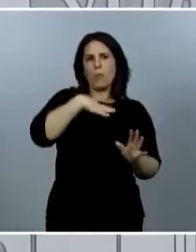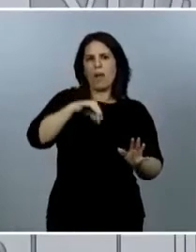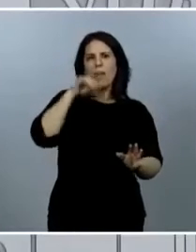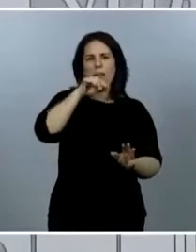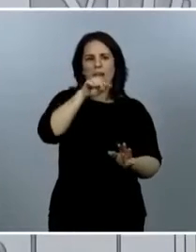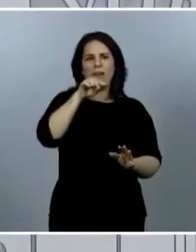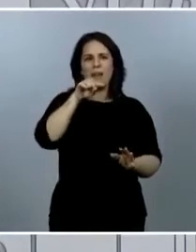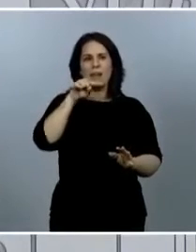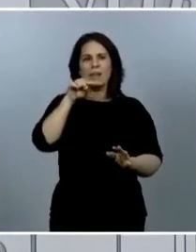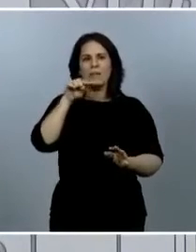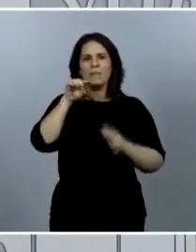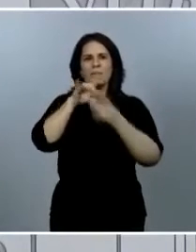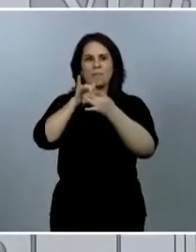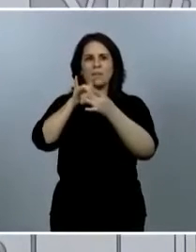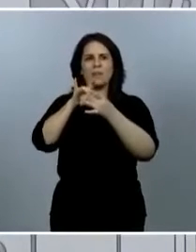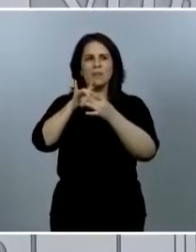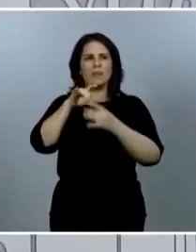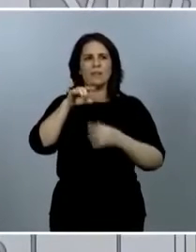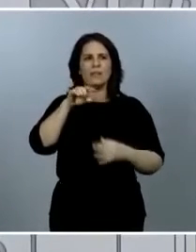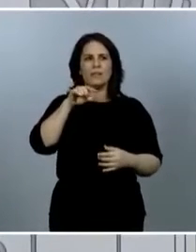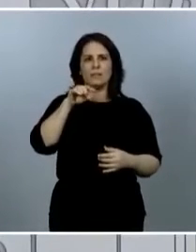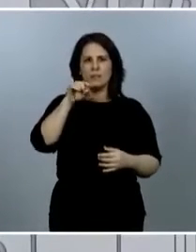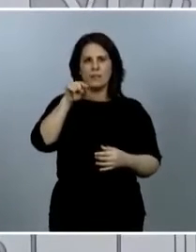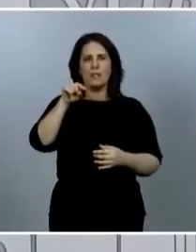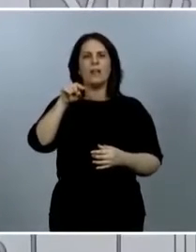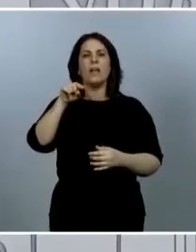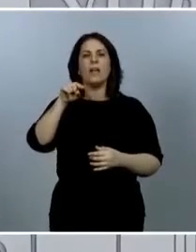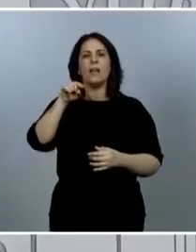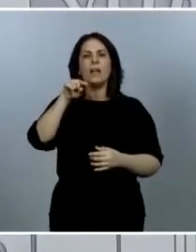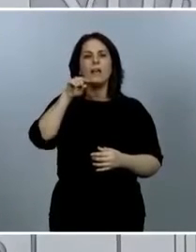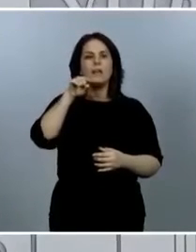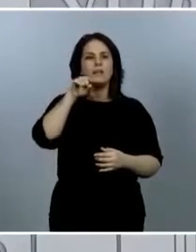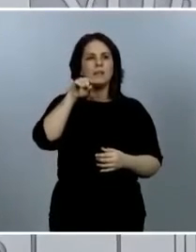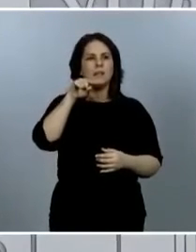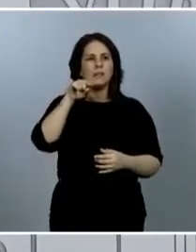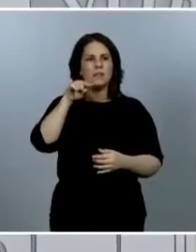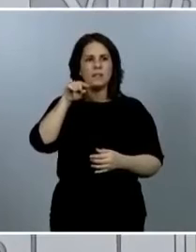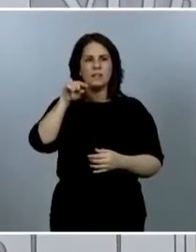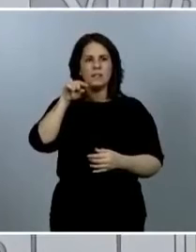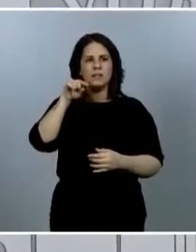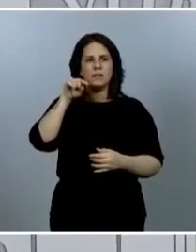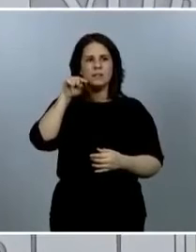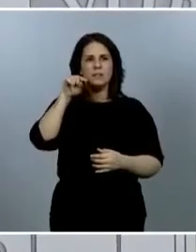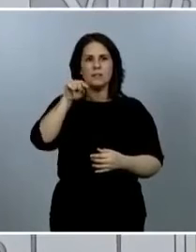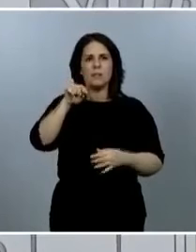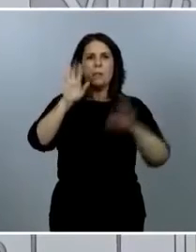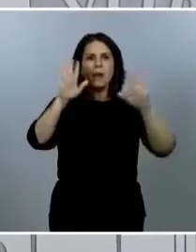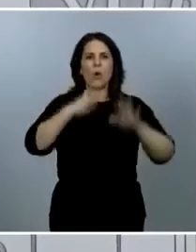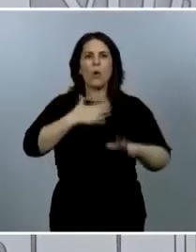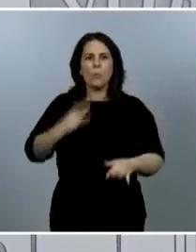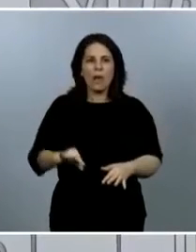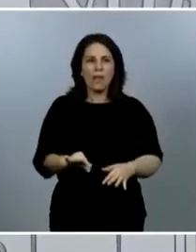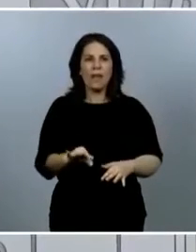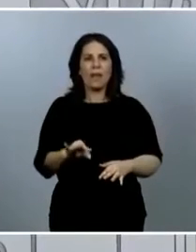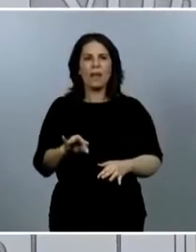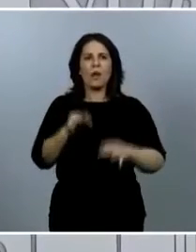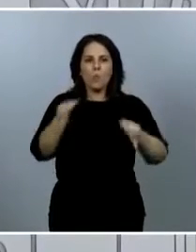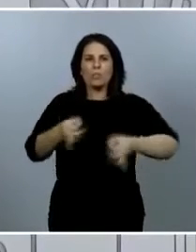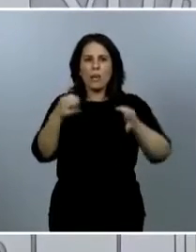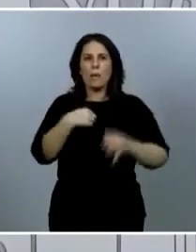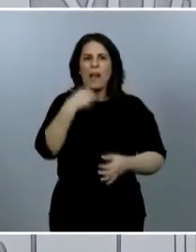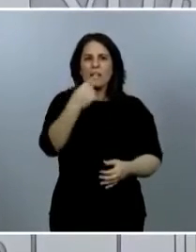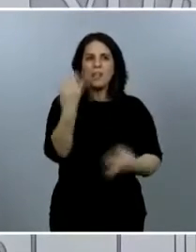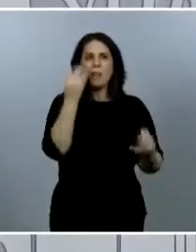punto. Estamos descendiendo muy rápido en el número de nuevos casos, pero, como siempre decimos, hay que tener prudencia. Sigue habiendo